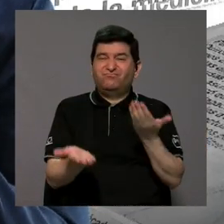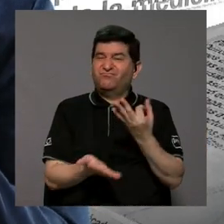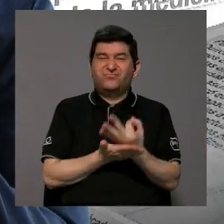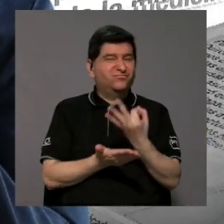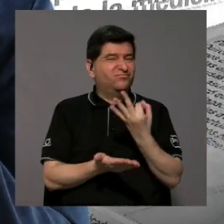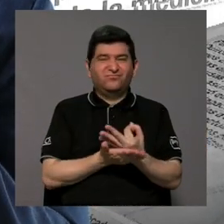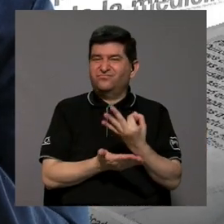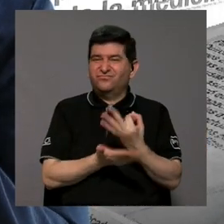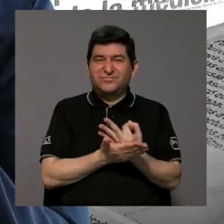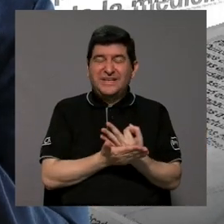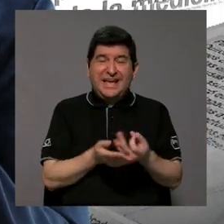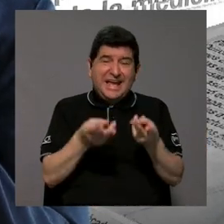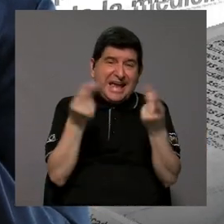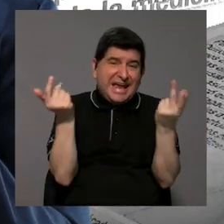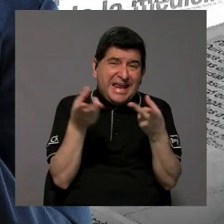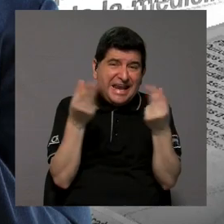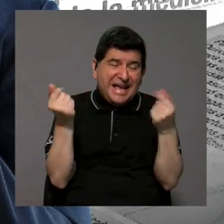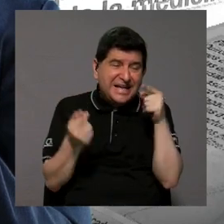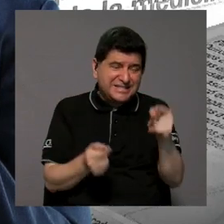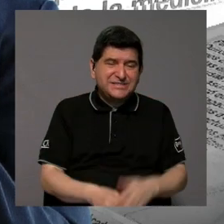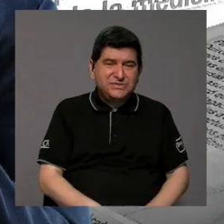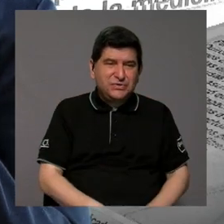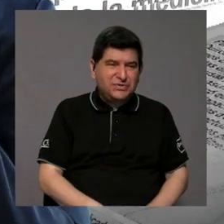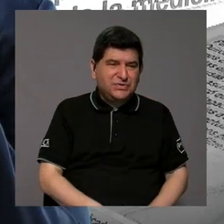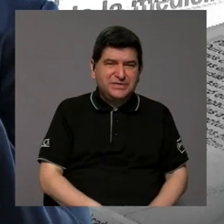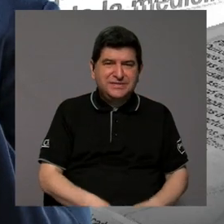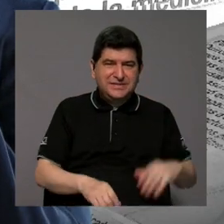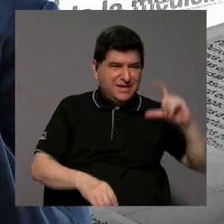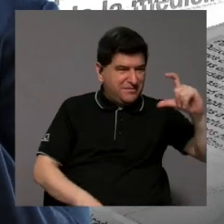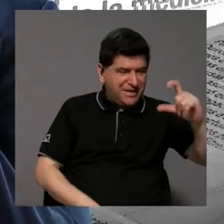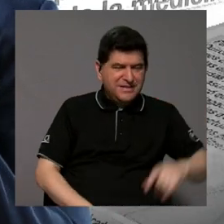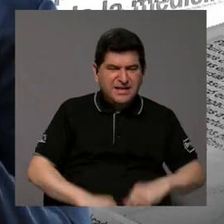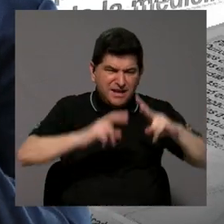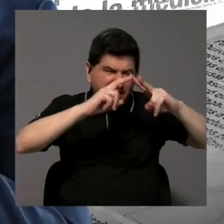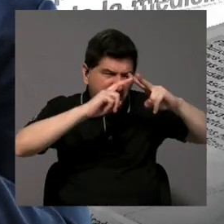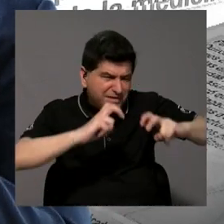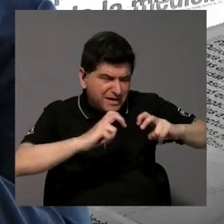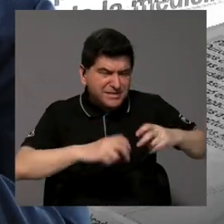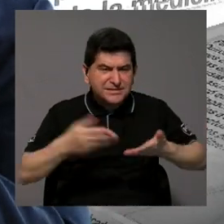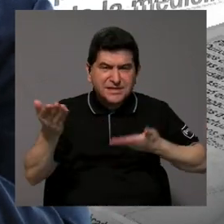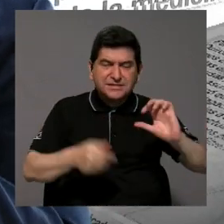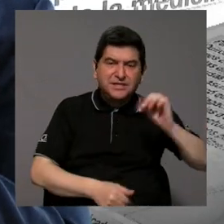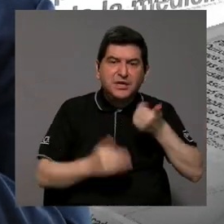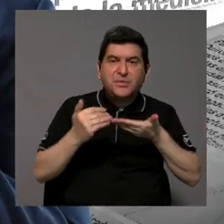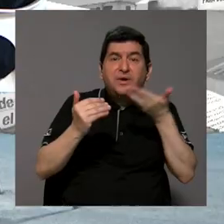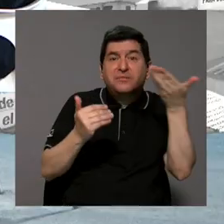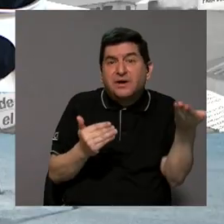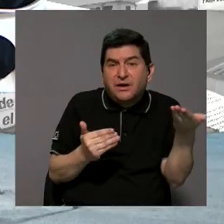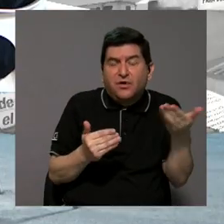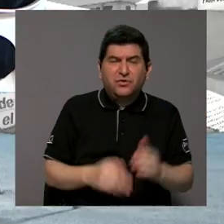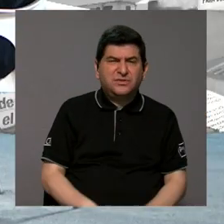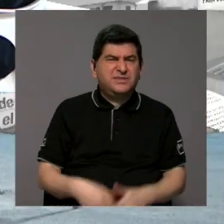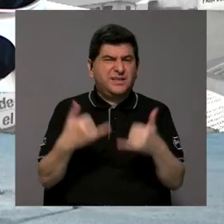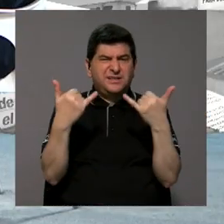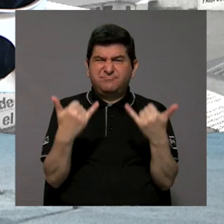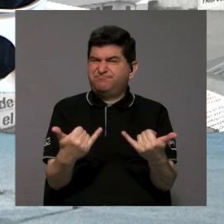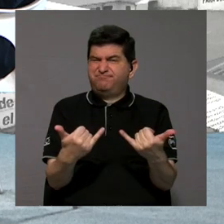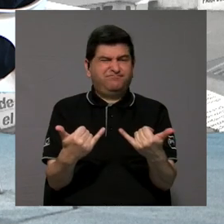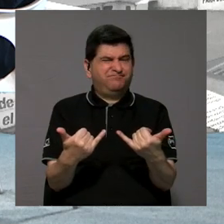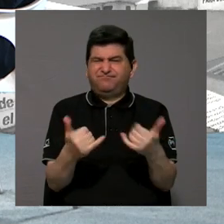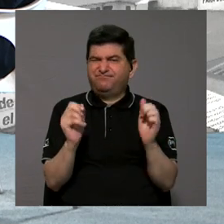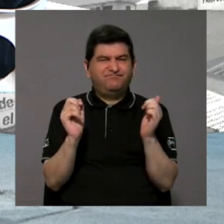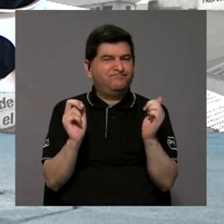financieramente el costo de tomar esa batería y empezar a estudiarla para ver si sirve para otra cosa no sea tan